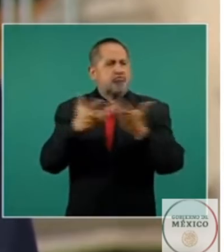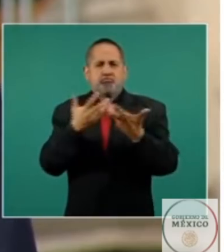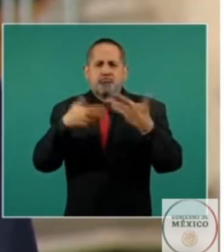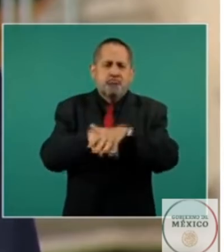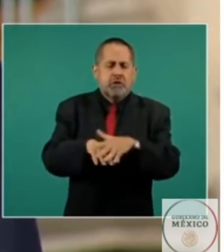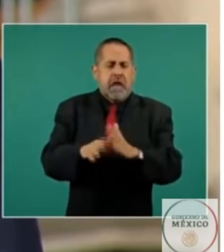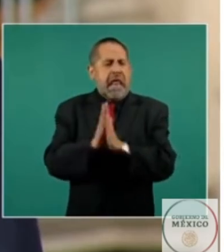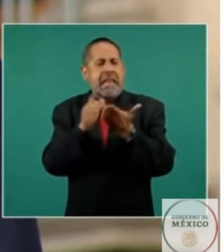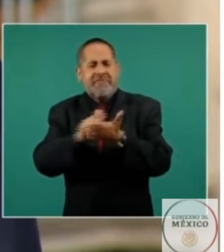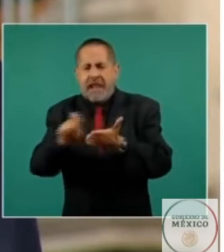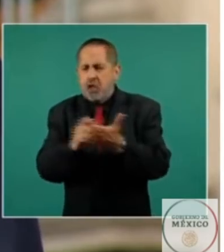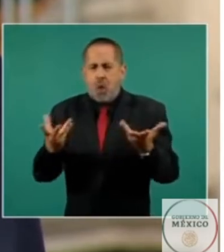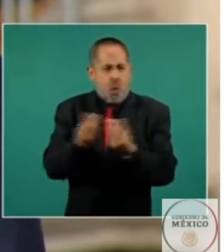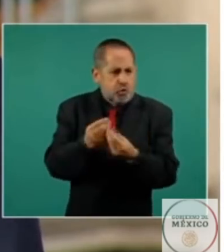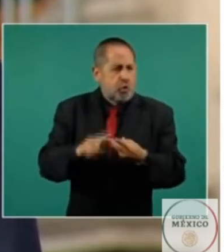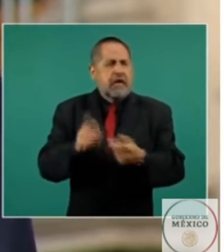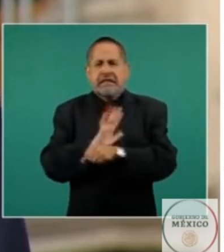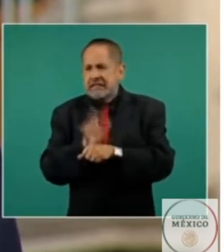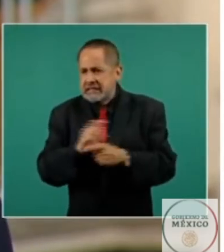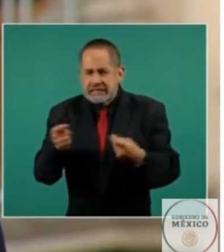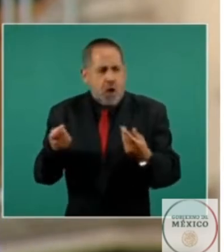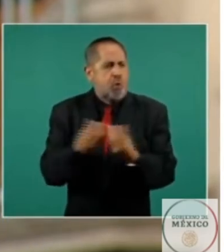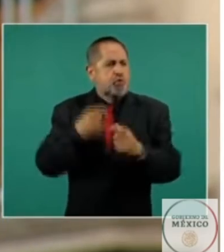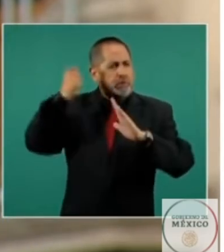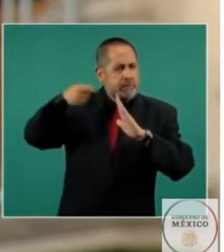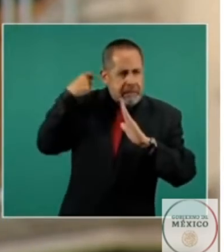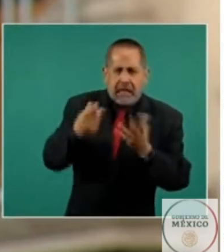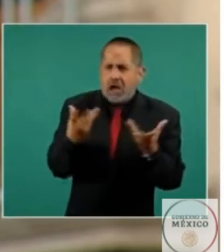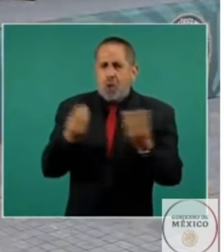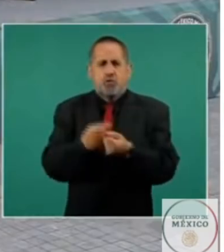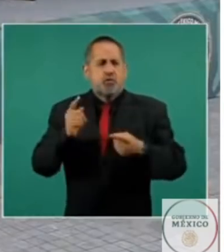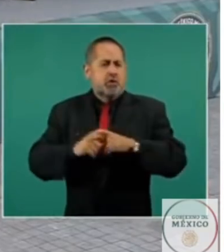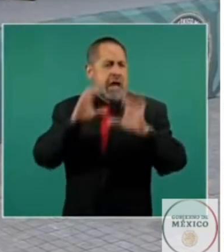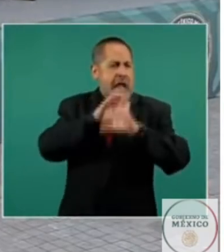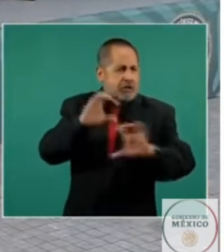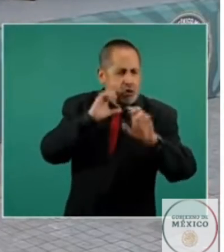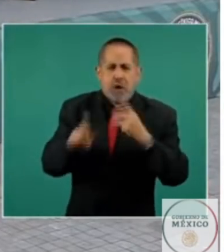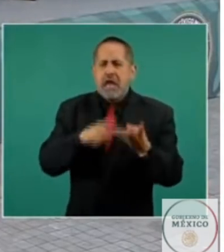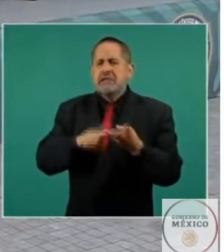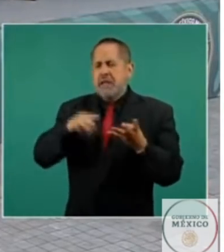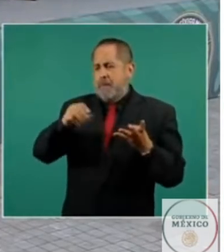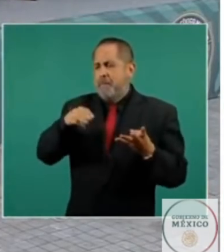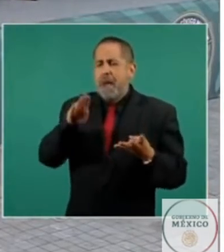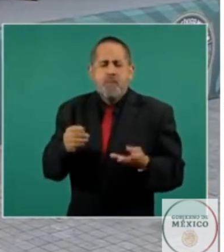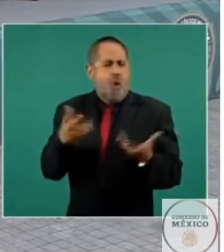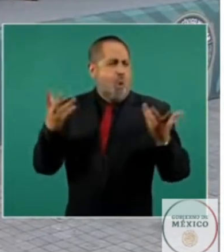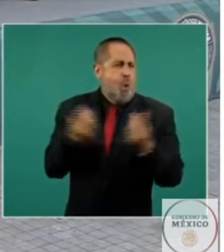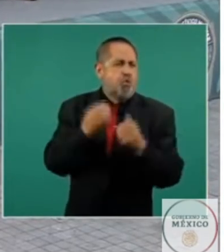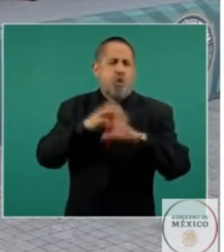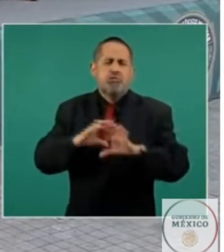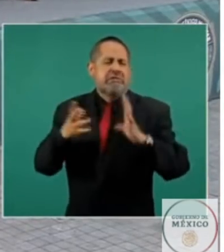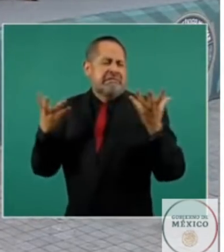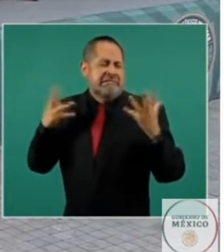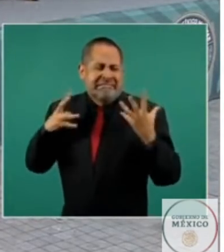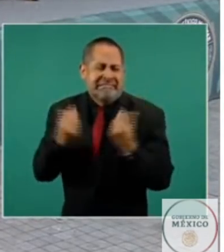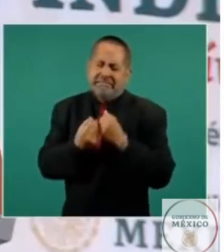la literatura el cine las artes visuales el bolero y el mambo podría decirse que el